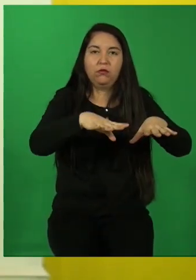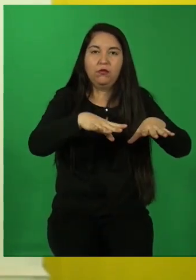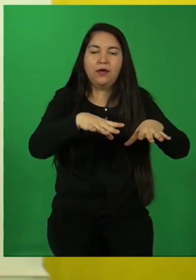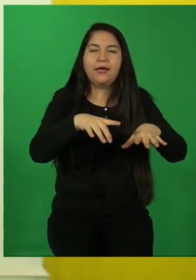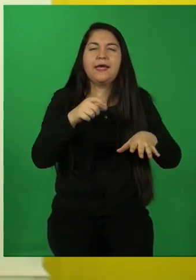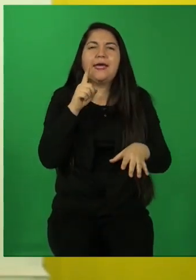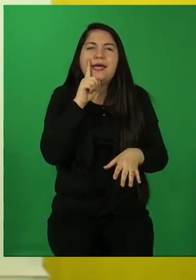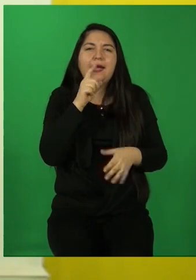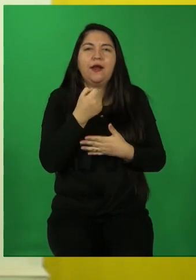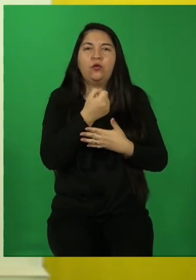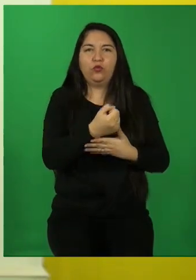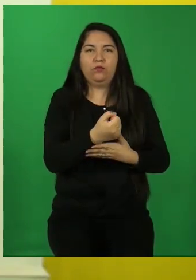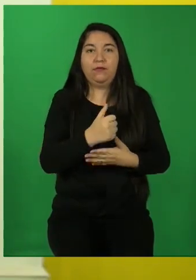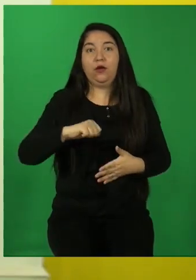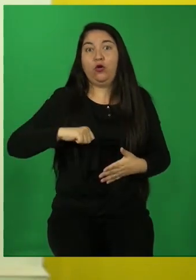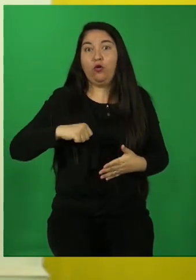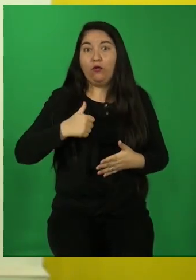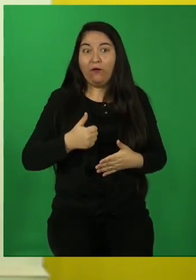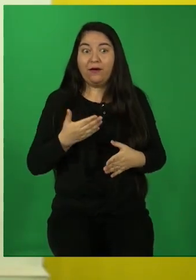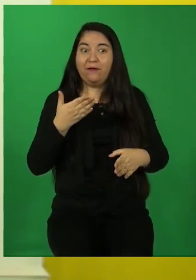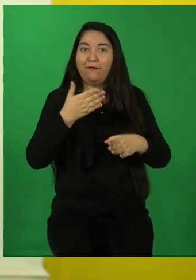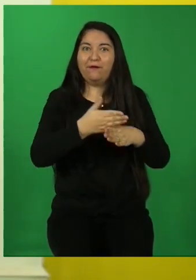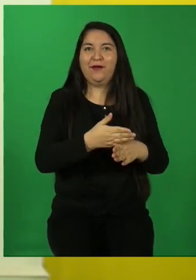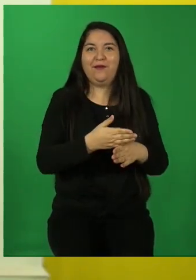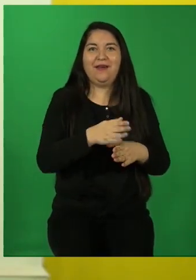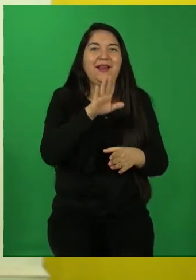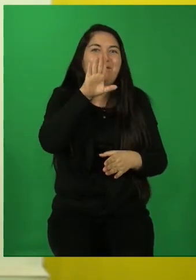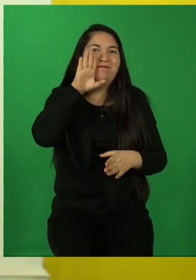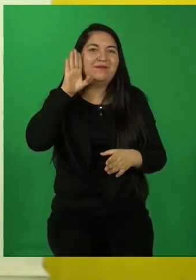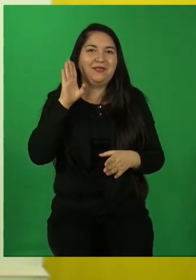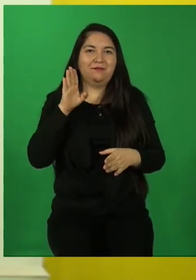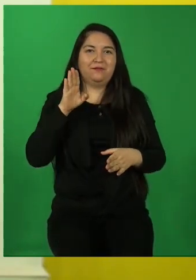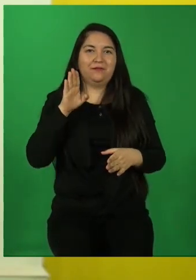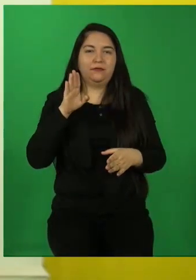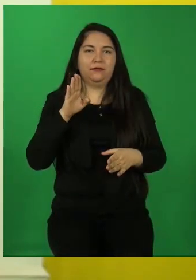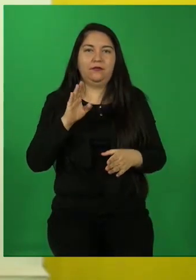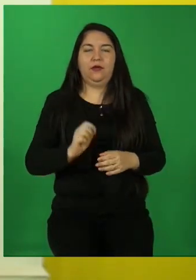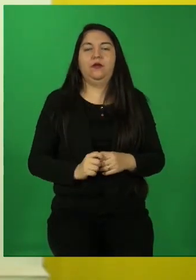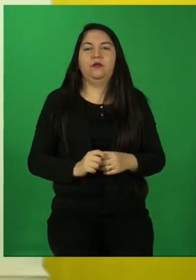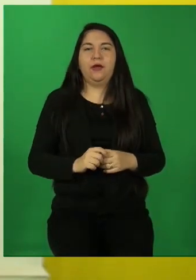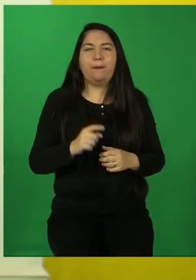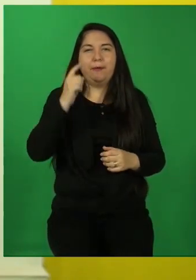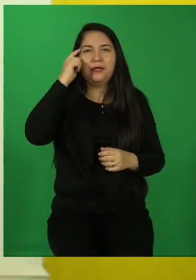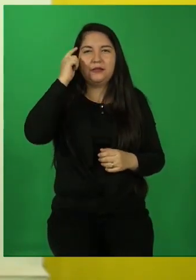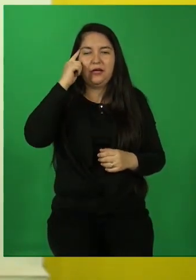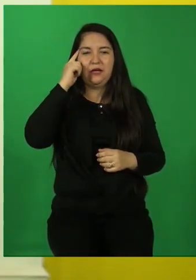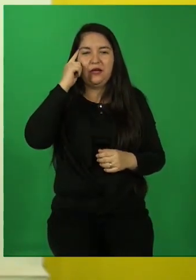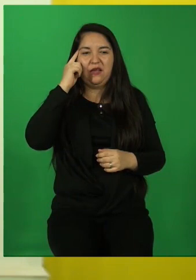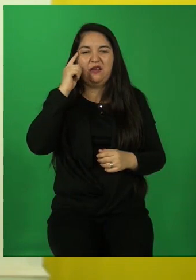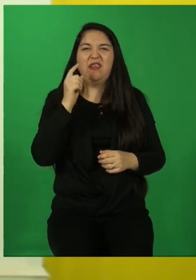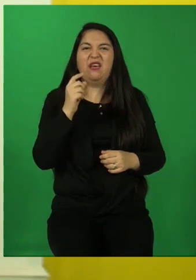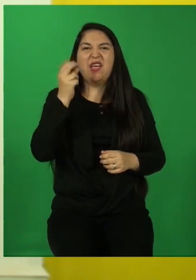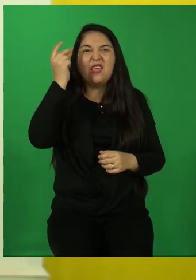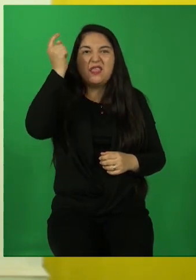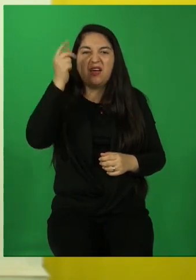Entonces, los jóvenes están mal catalogados con este estereotipo porque son buenos. No todos son